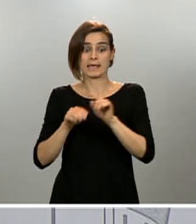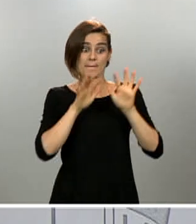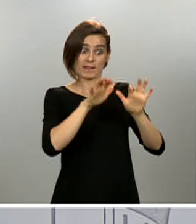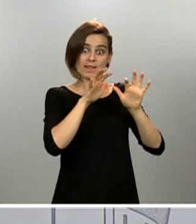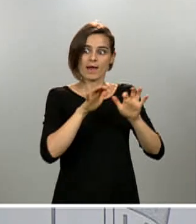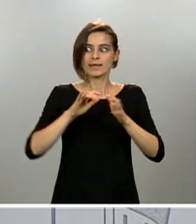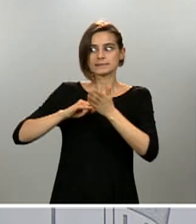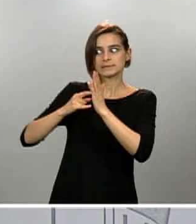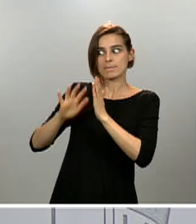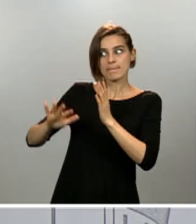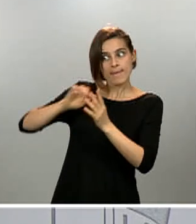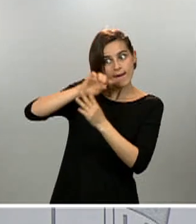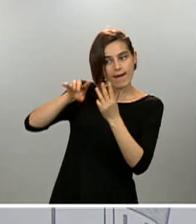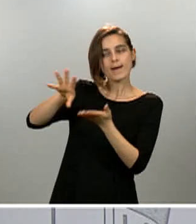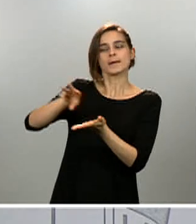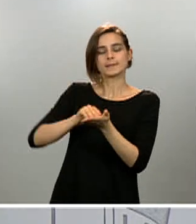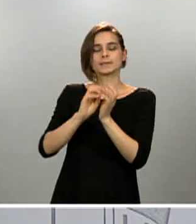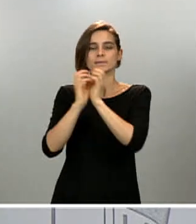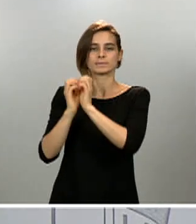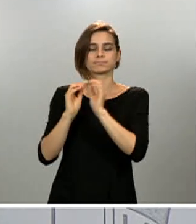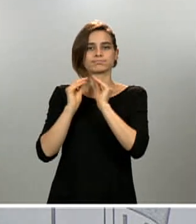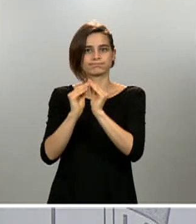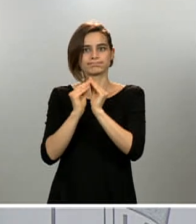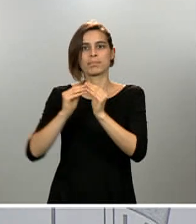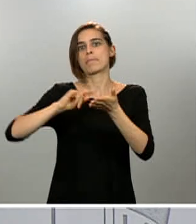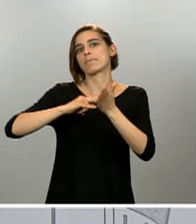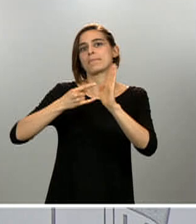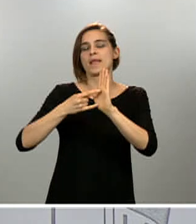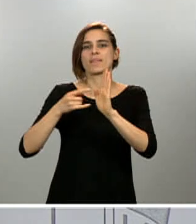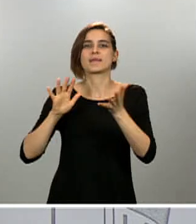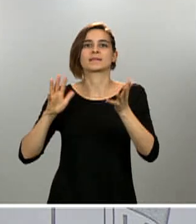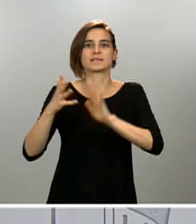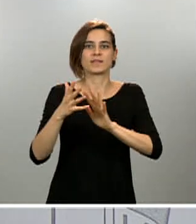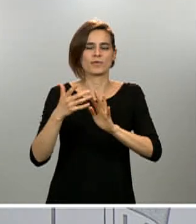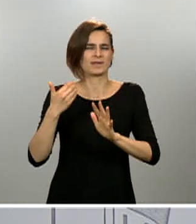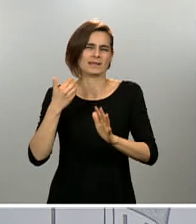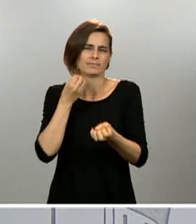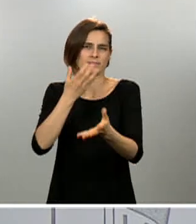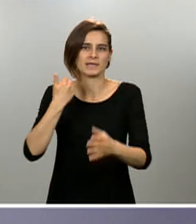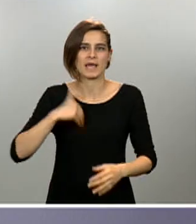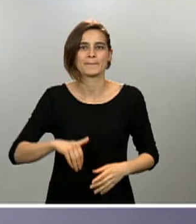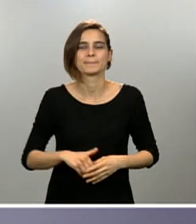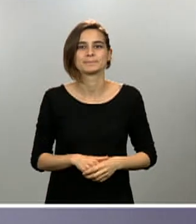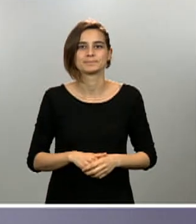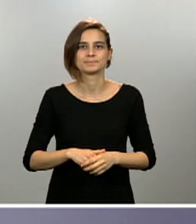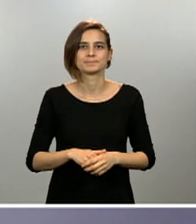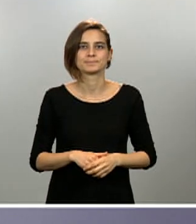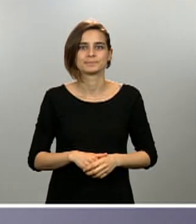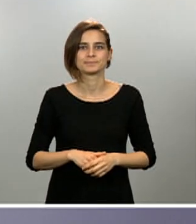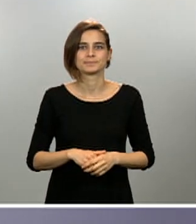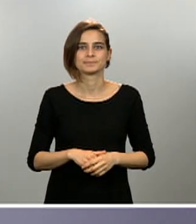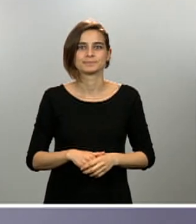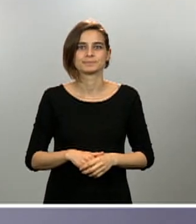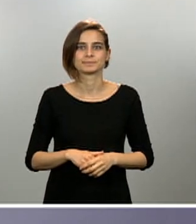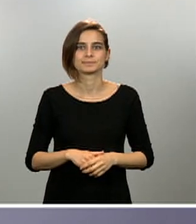transición hacia la nueva normalidad que dimos a conocer. En este punto me van a permitir que recuerde un